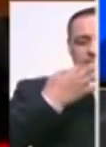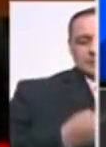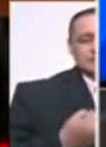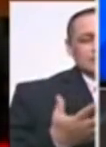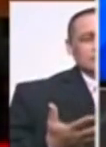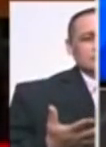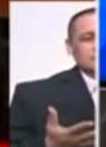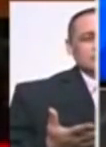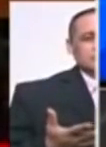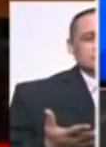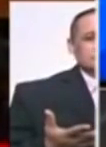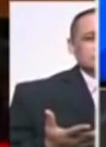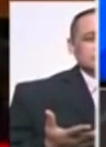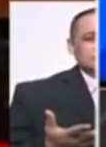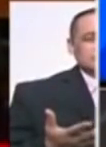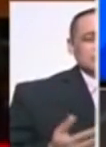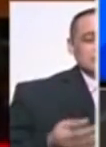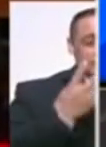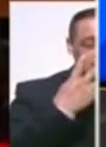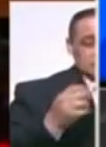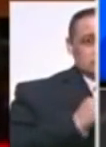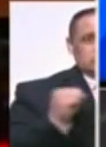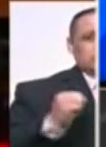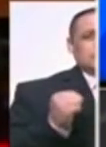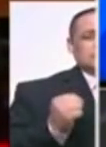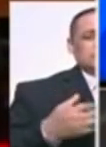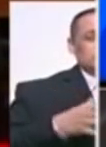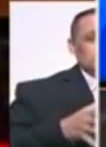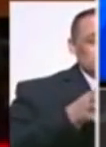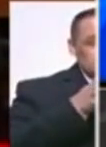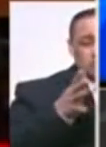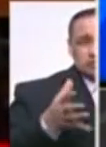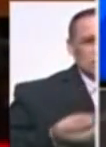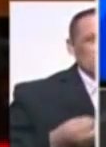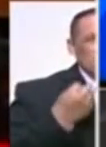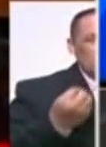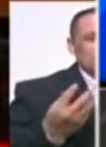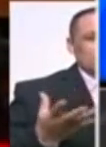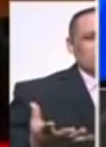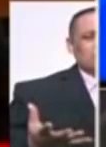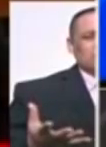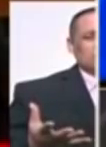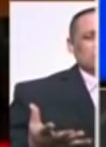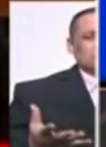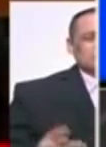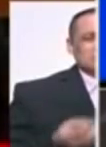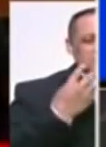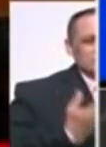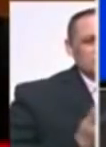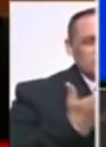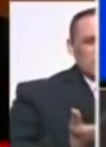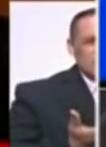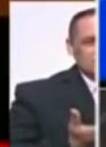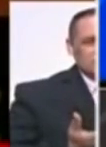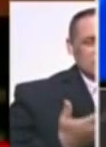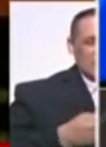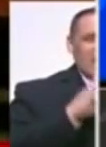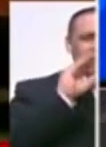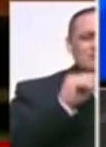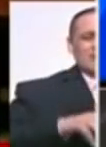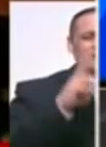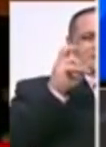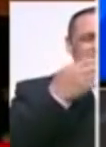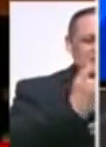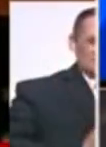enmiende los errores que ha cometido. Entonces, hay una suerte de decirle que el Congreso no actúa como debería actuar. Y,